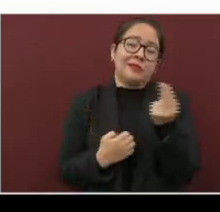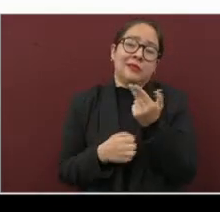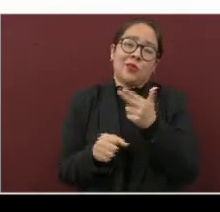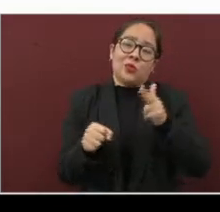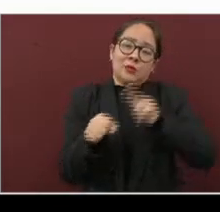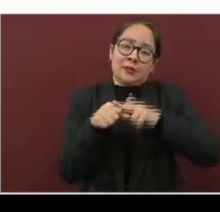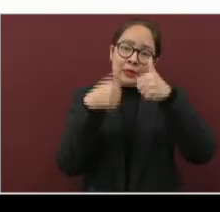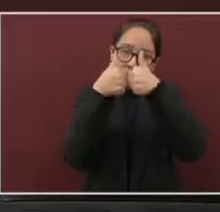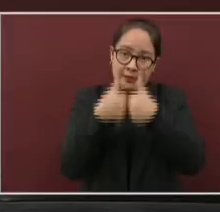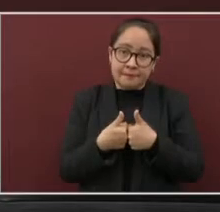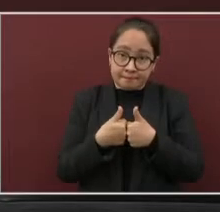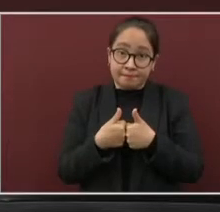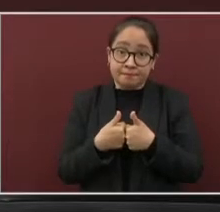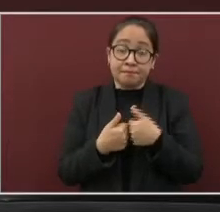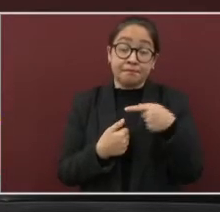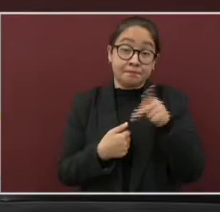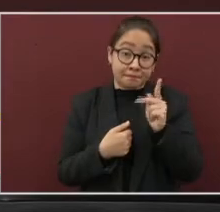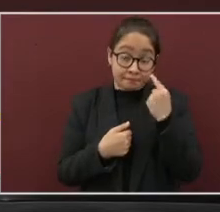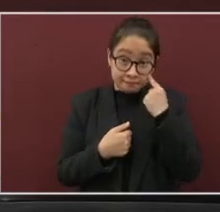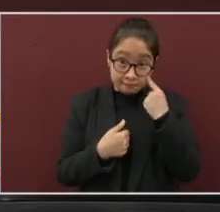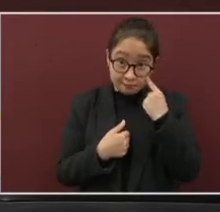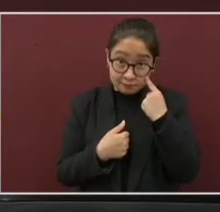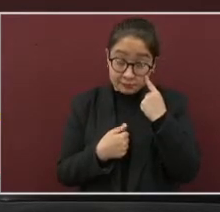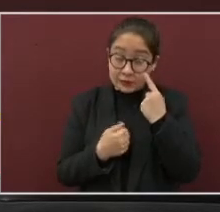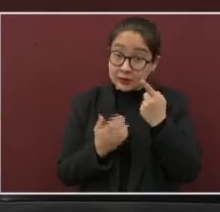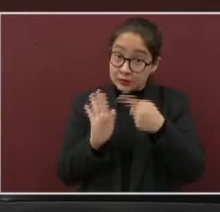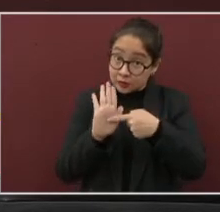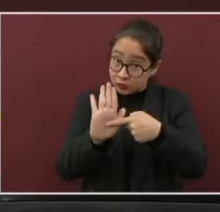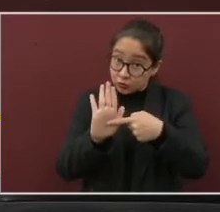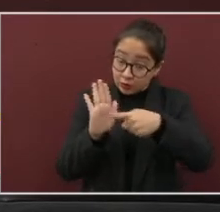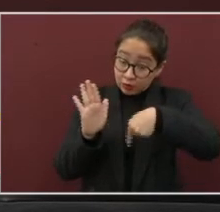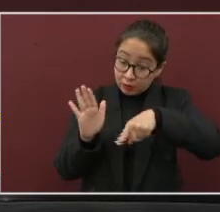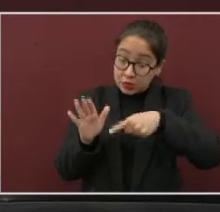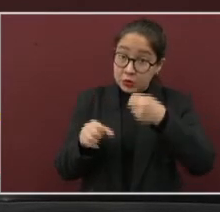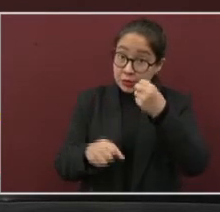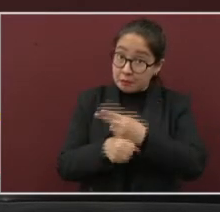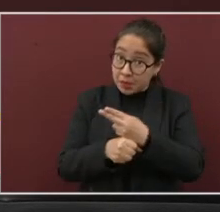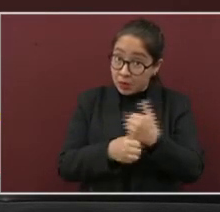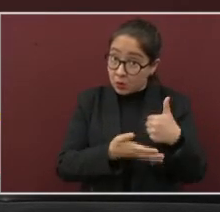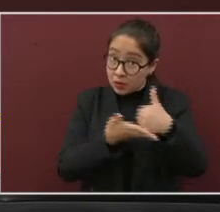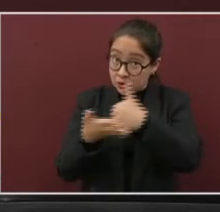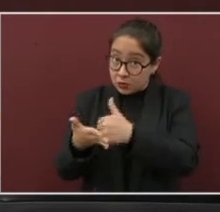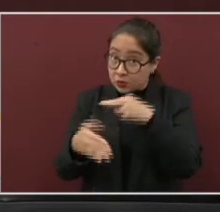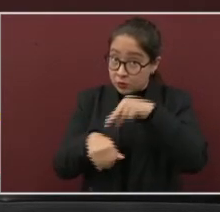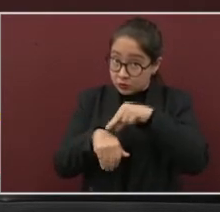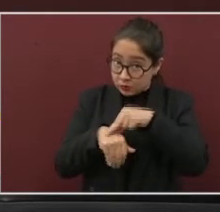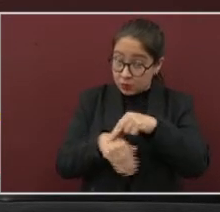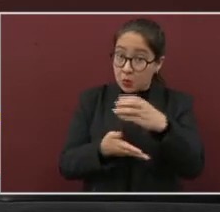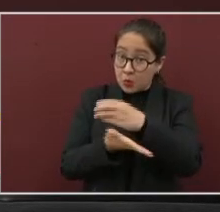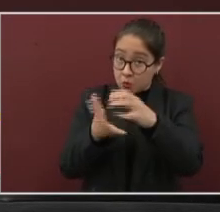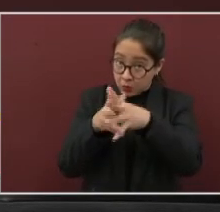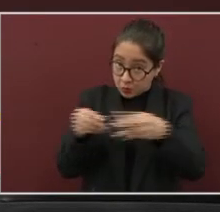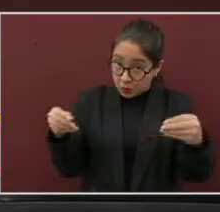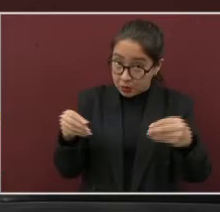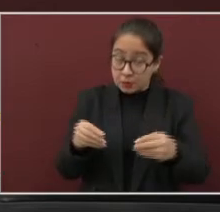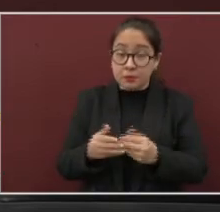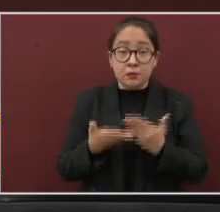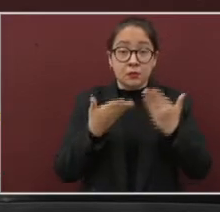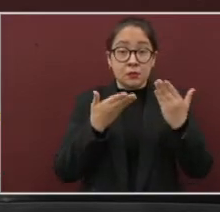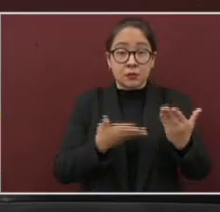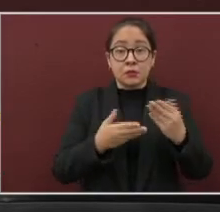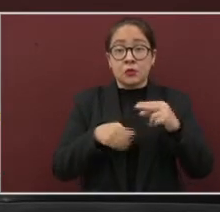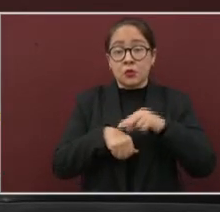hospitalización. Pero insisto, acudieron a tiempo y se recuperaron. Continúa usted, doctor Gerardo